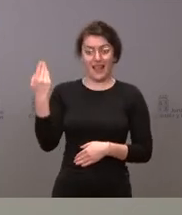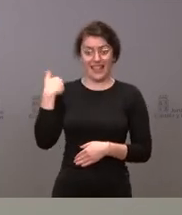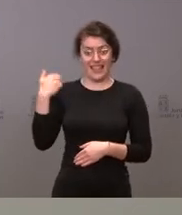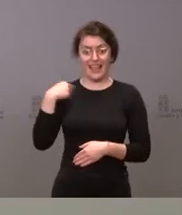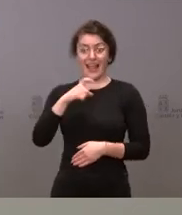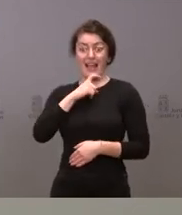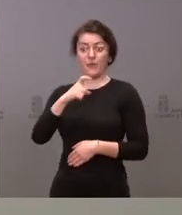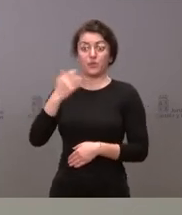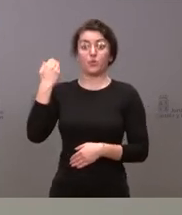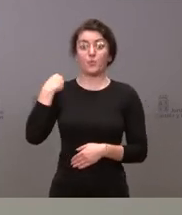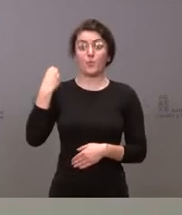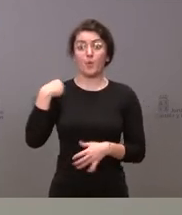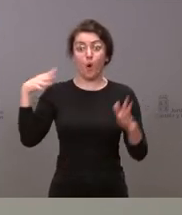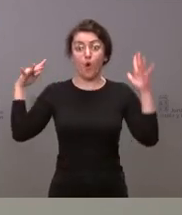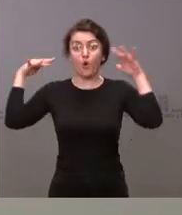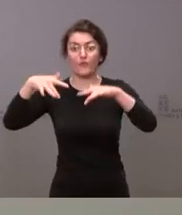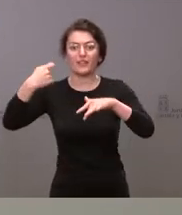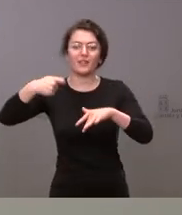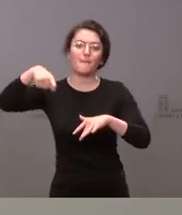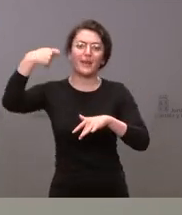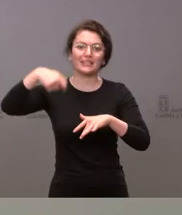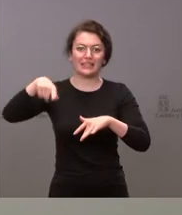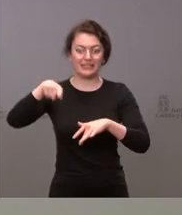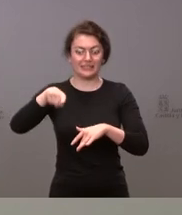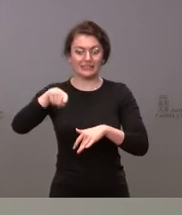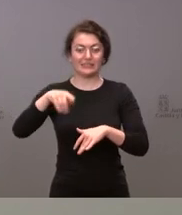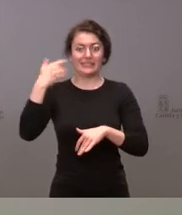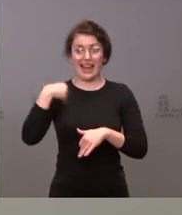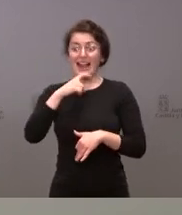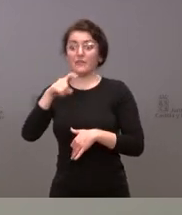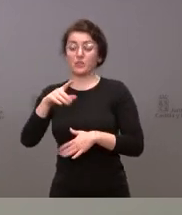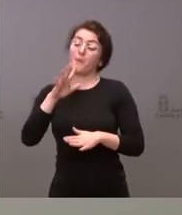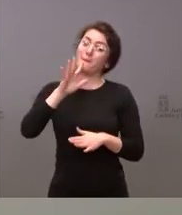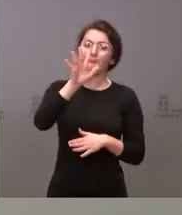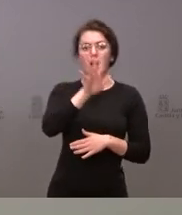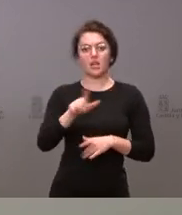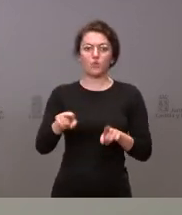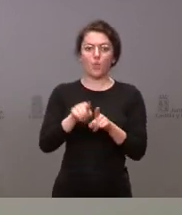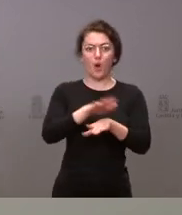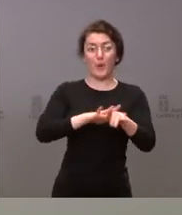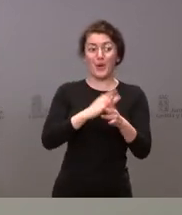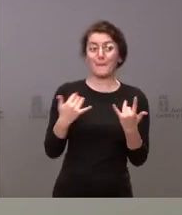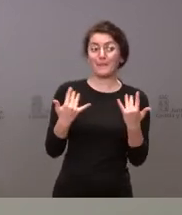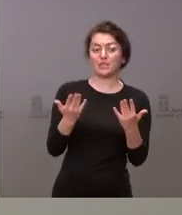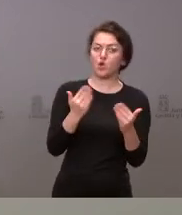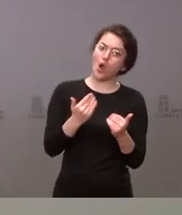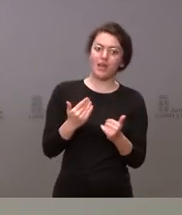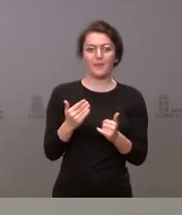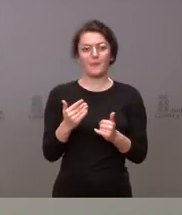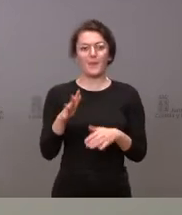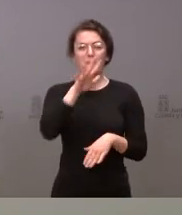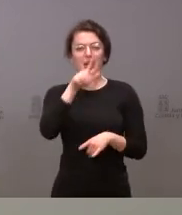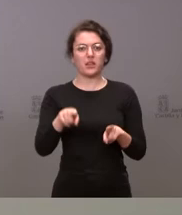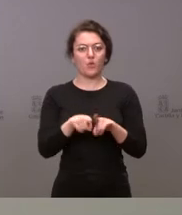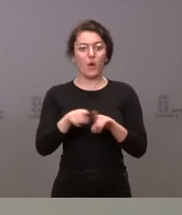conferencia de presidentes parece que el gobierno no está teniendo mucha prisa parece que está poniendo fechas posteriores